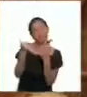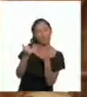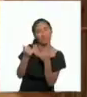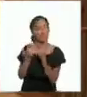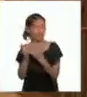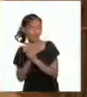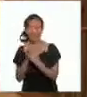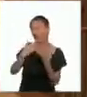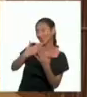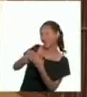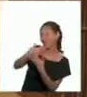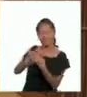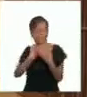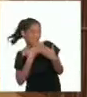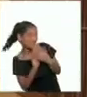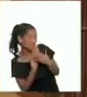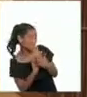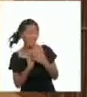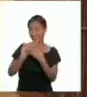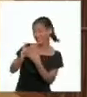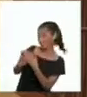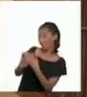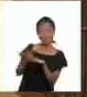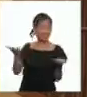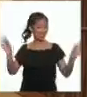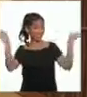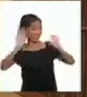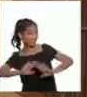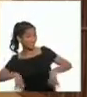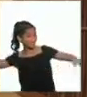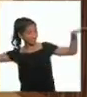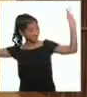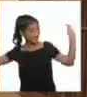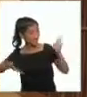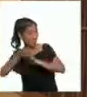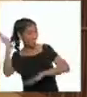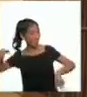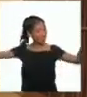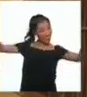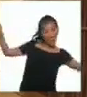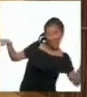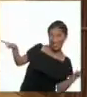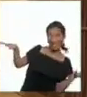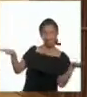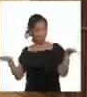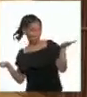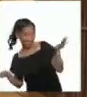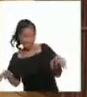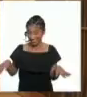muy bien! ¡Gracias! ¡Gracias, Miki y Nati! ¡Achabú! ¡Ja, ja, ja!